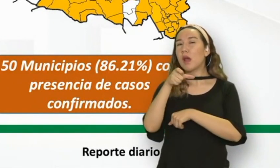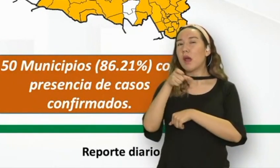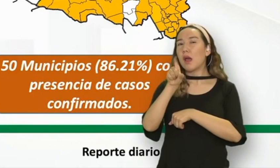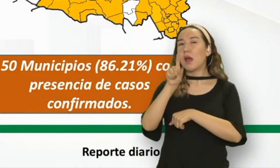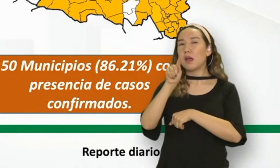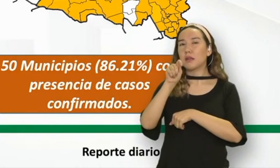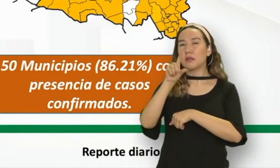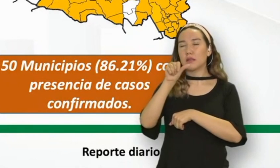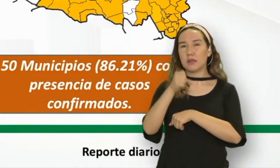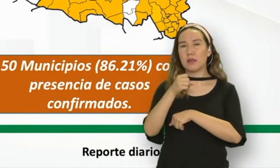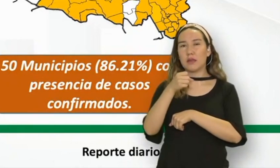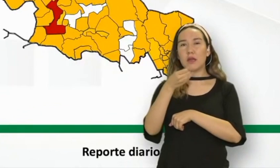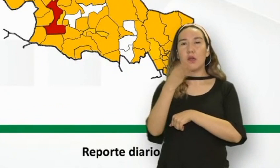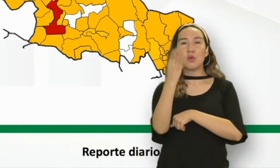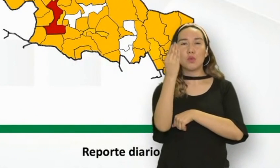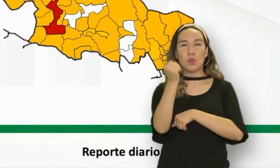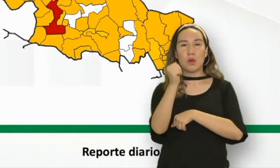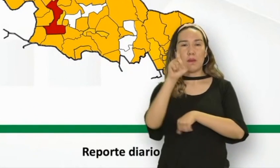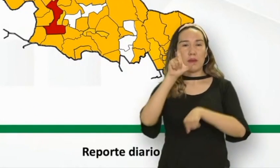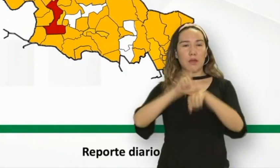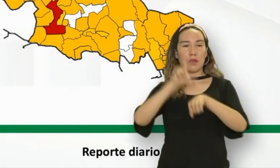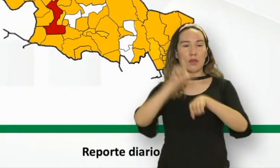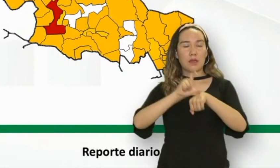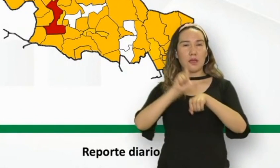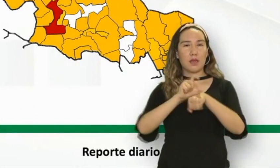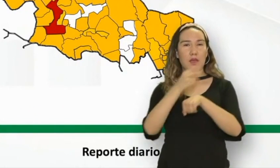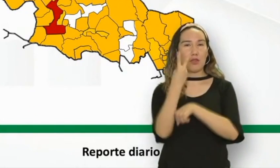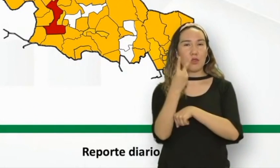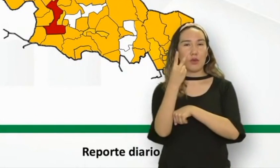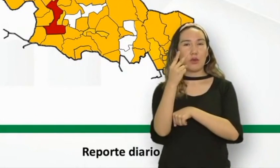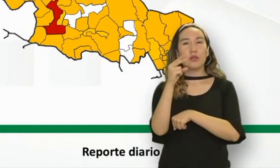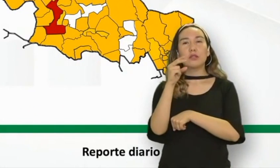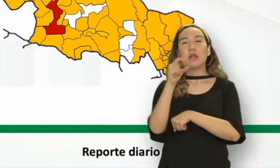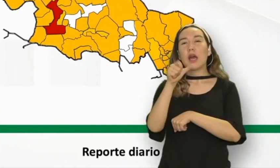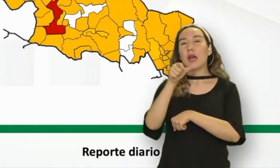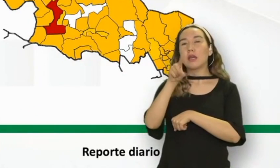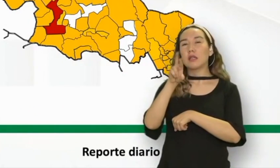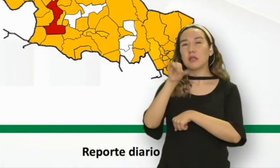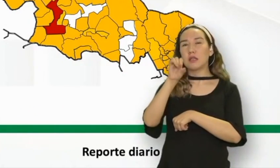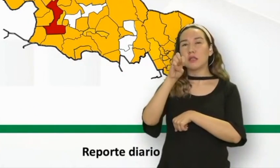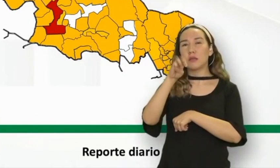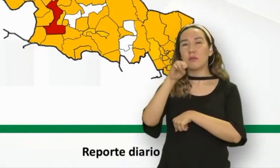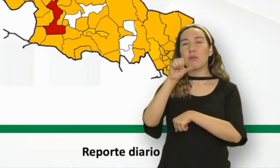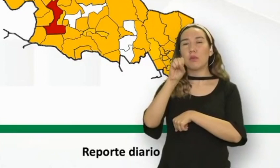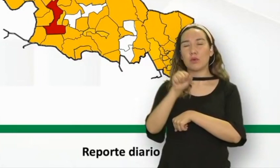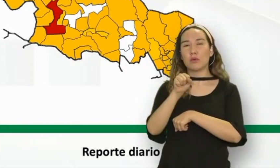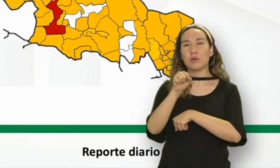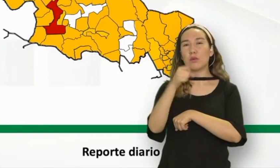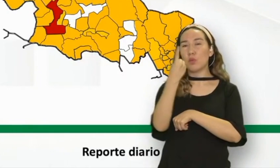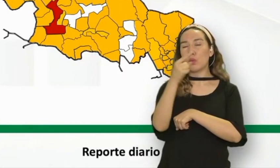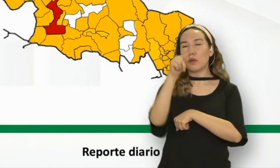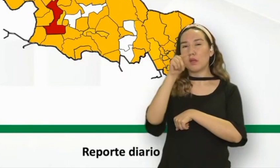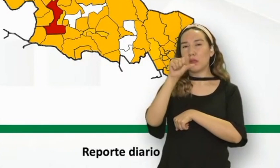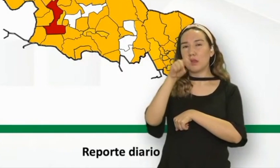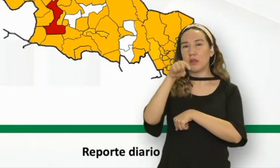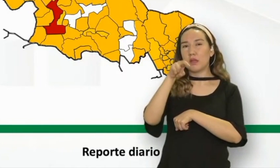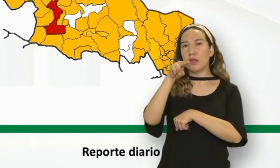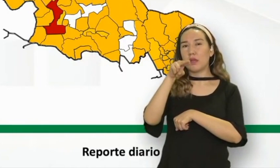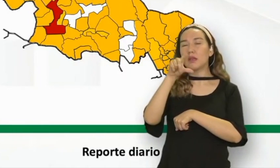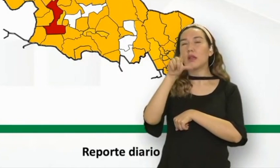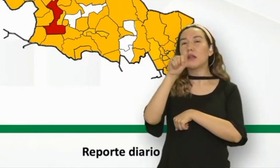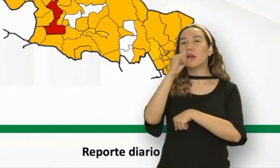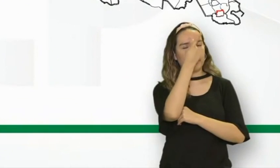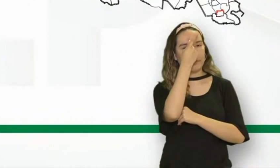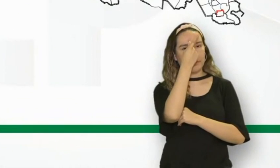Gilitla, la que sigue. Tenemos 2 en Aquismón, una en Coscatlán, una en Tancanguitz, una en Tanlajás, 3